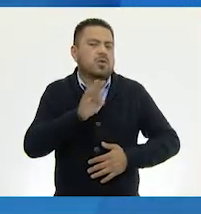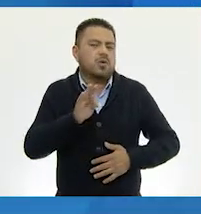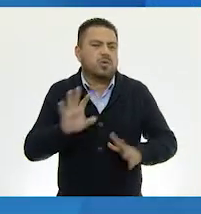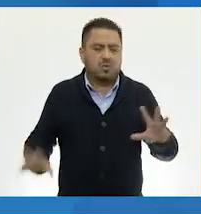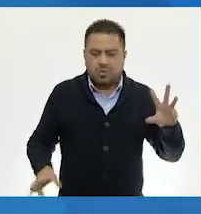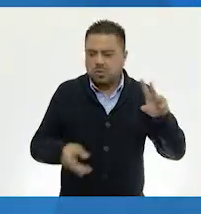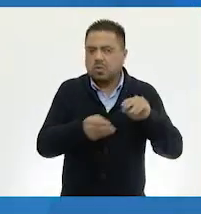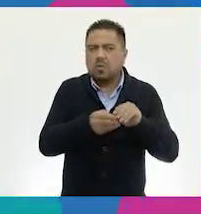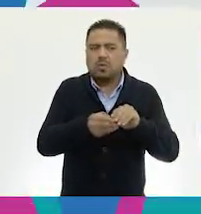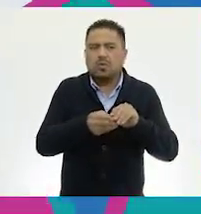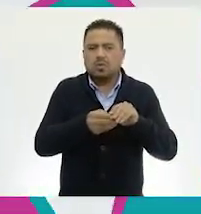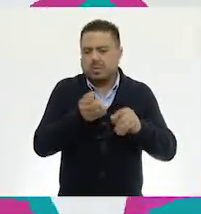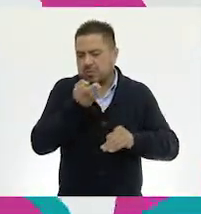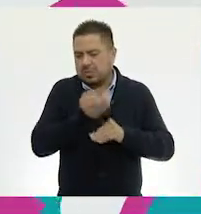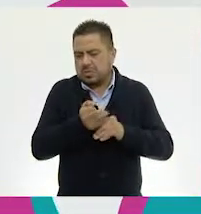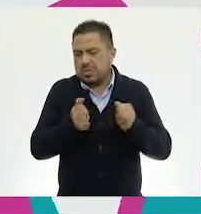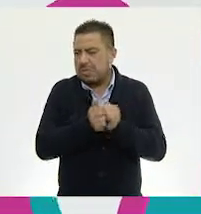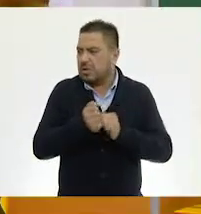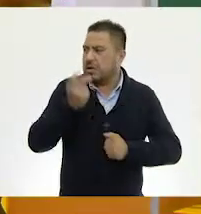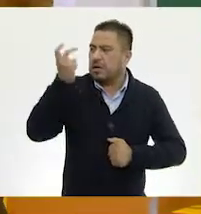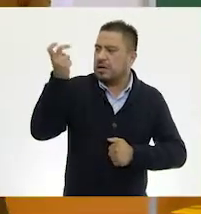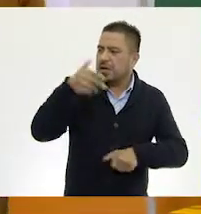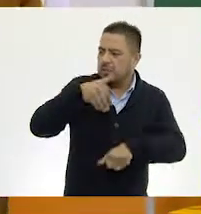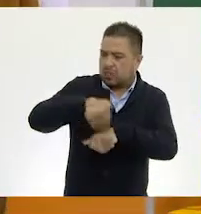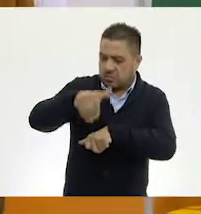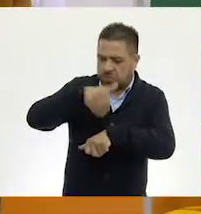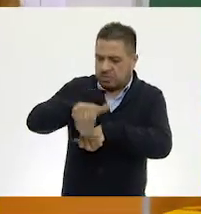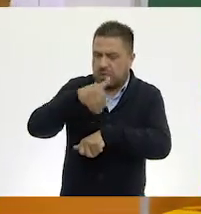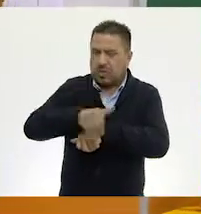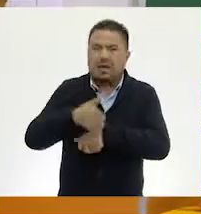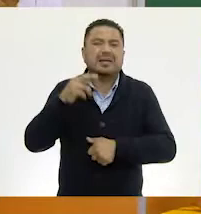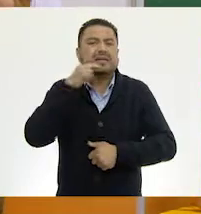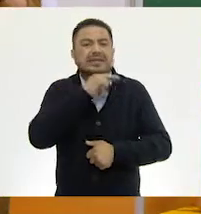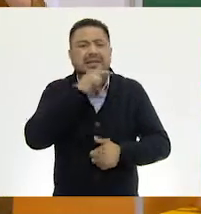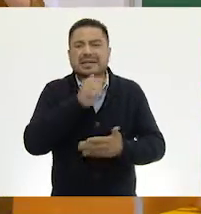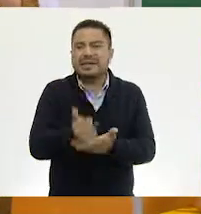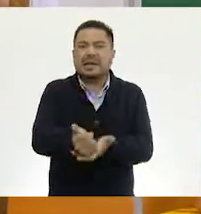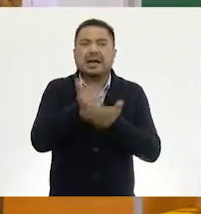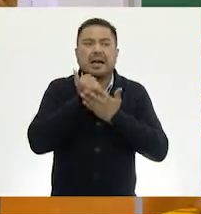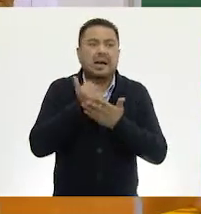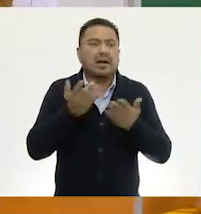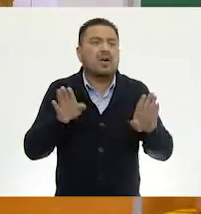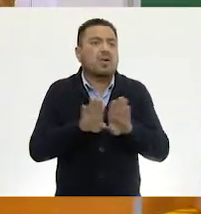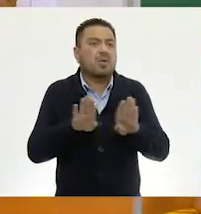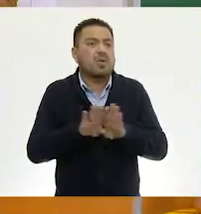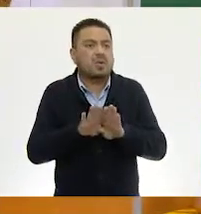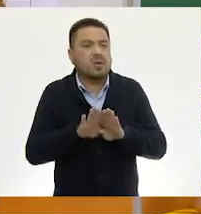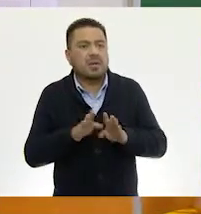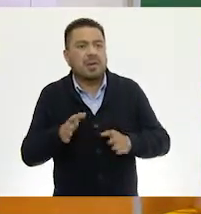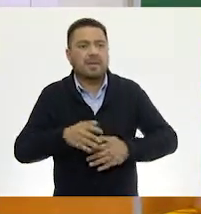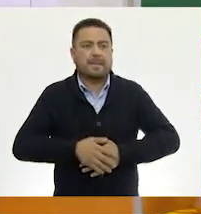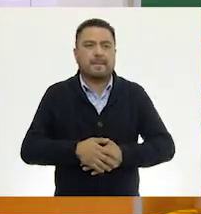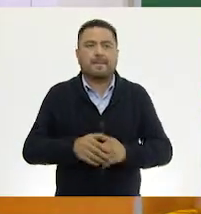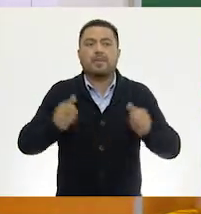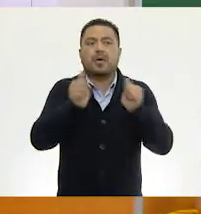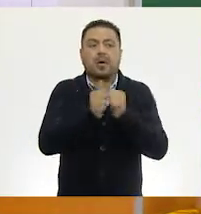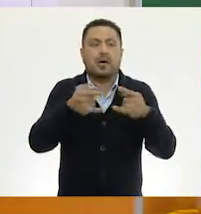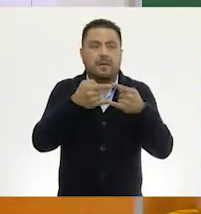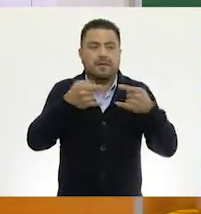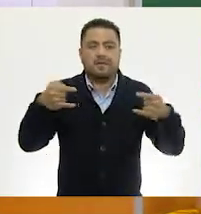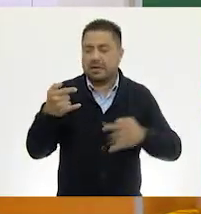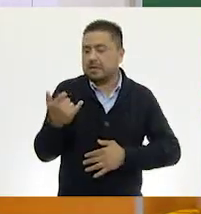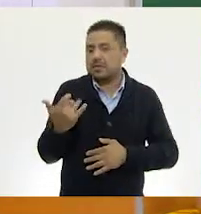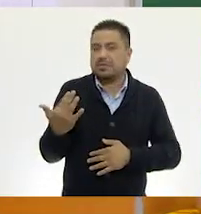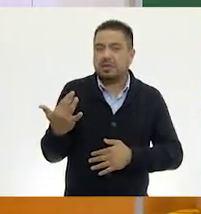juntar, niñas y niños, con esto, esta cantidad? Rápido. Jimena. Muy un billete de